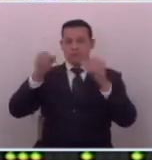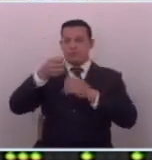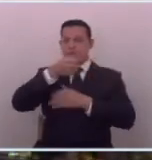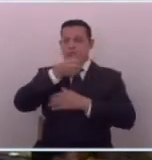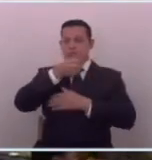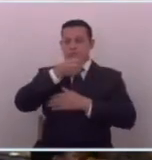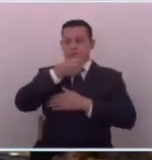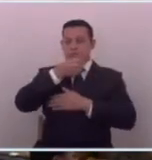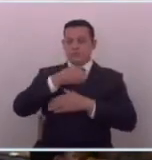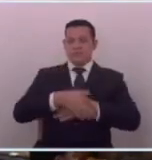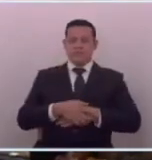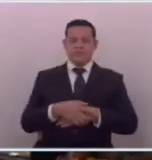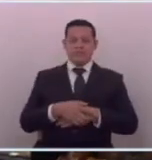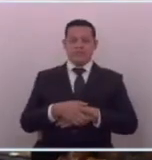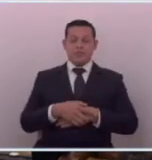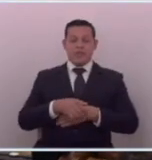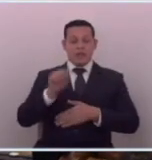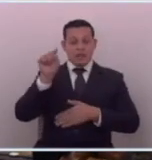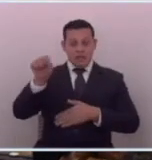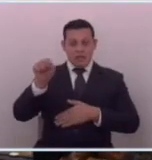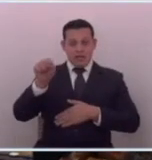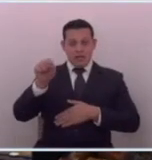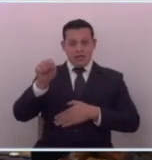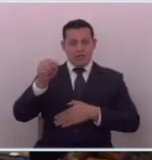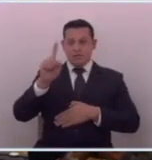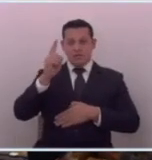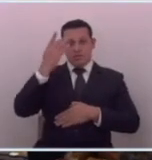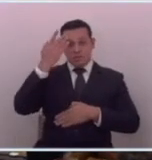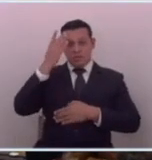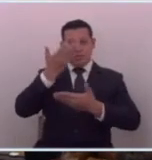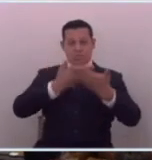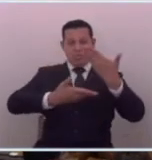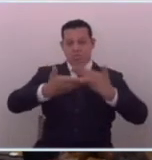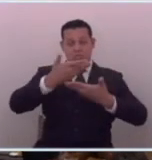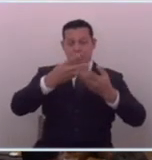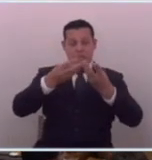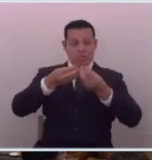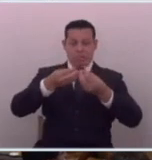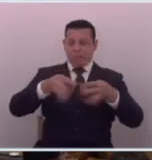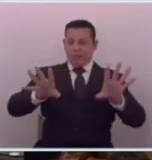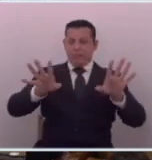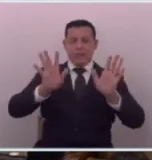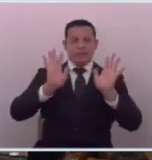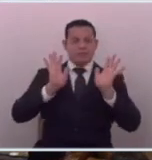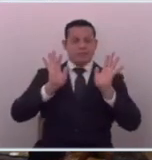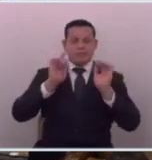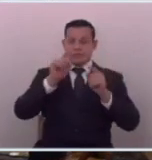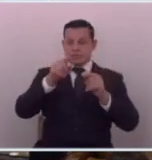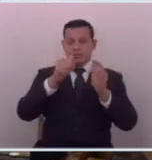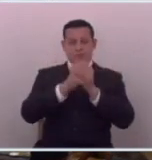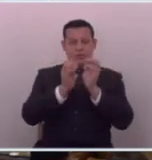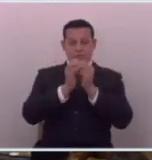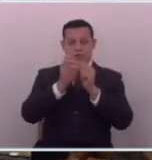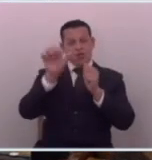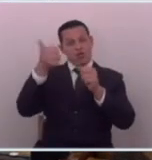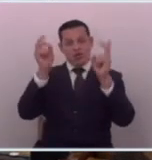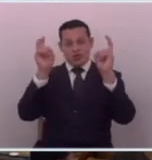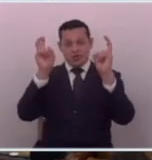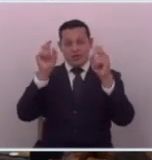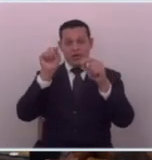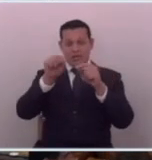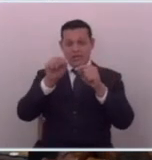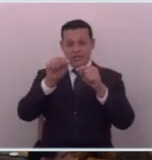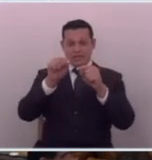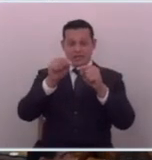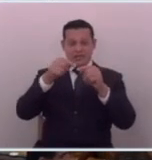información si eso los deja sin negocio bueno eso ya es otro tema realmente si